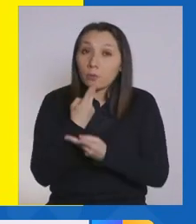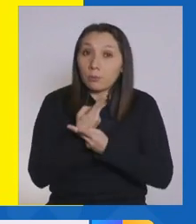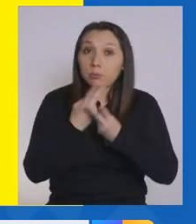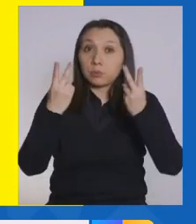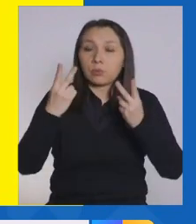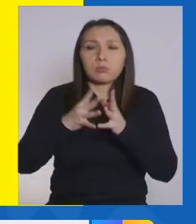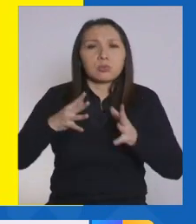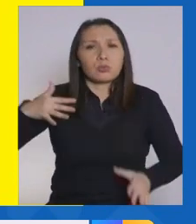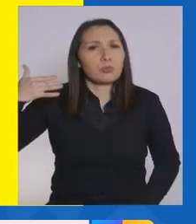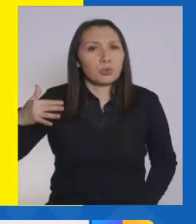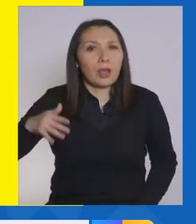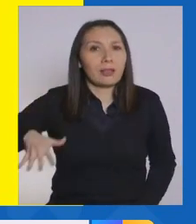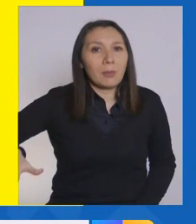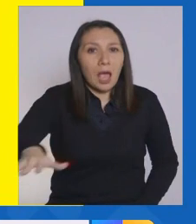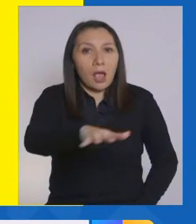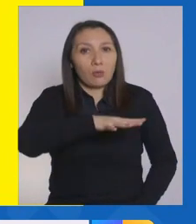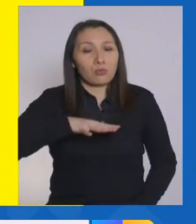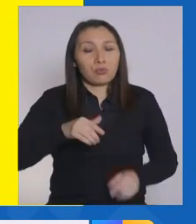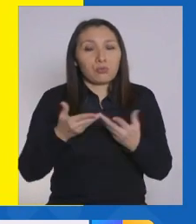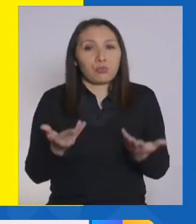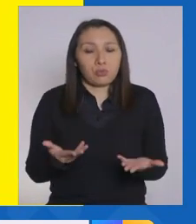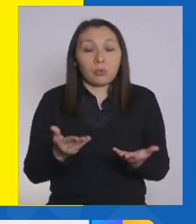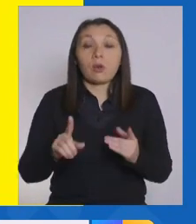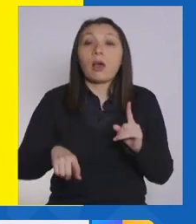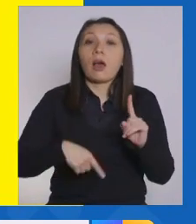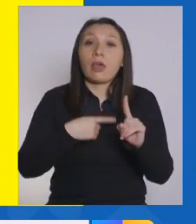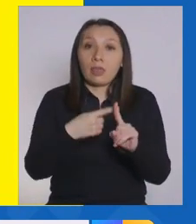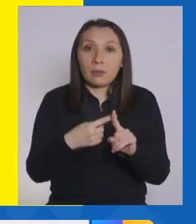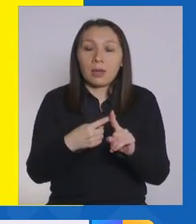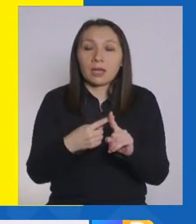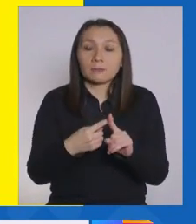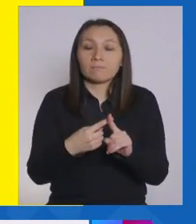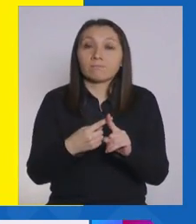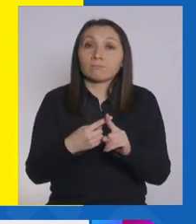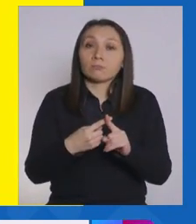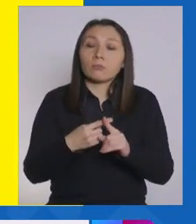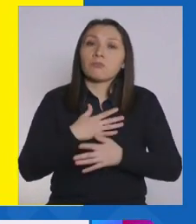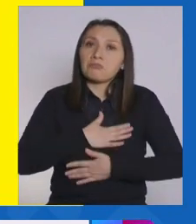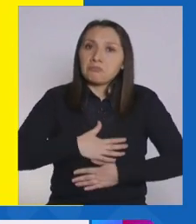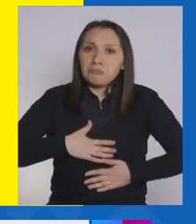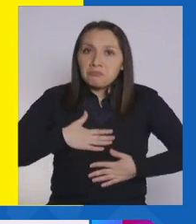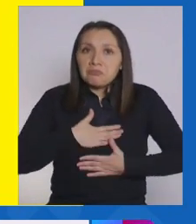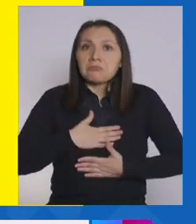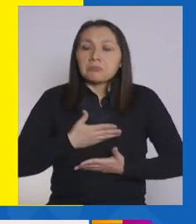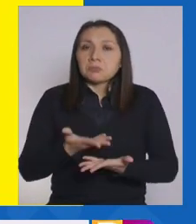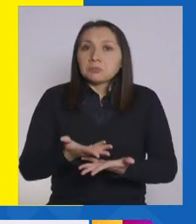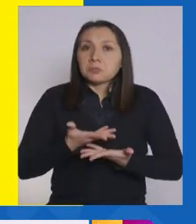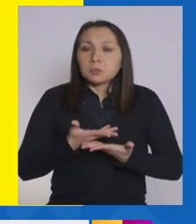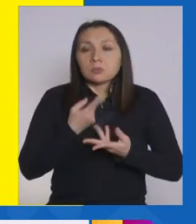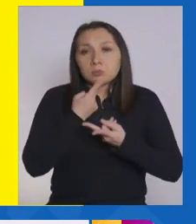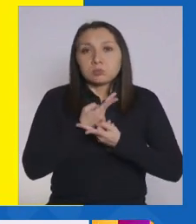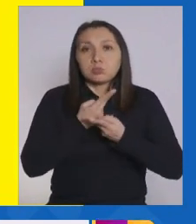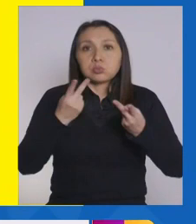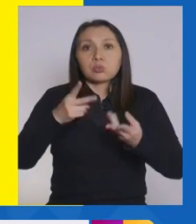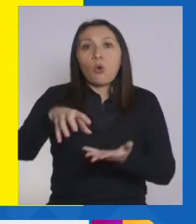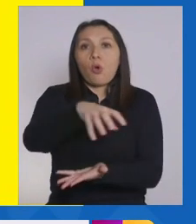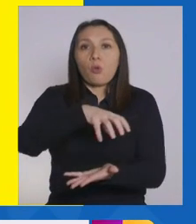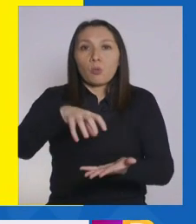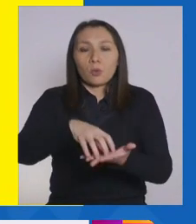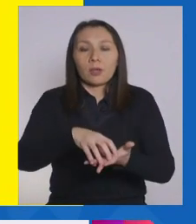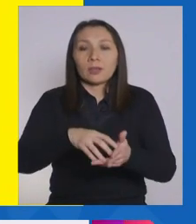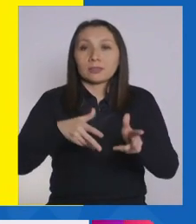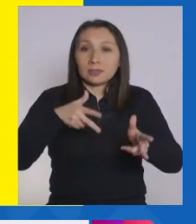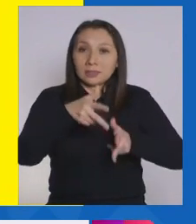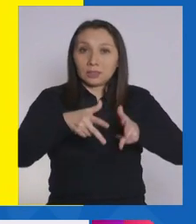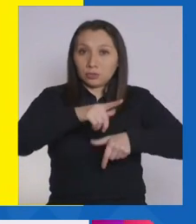importante para nosotros, y que además nos da mucha satisfacción, es anunciar que las comunas de